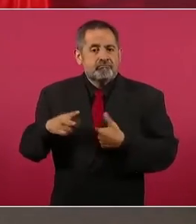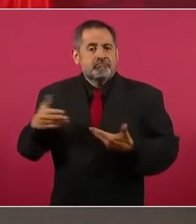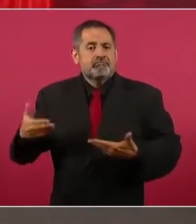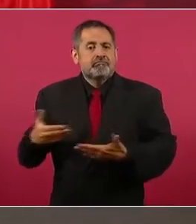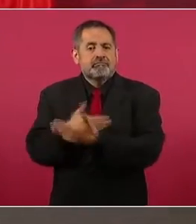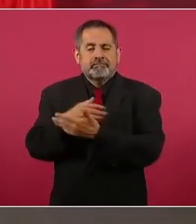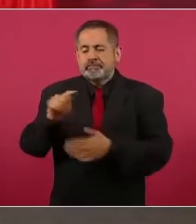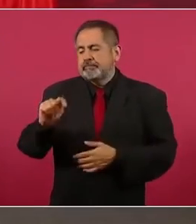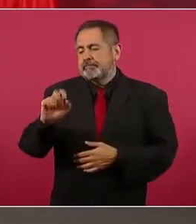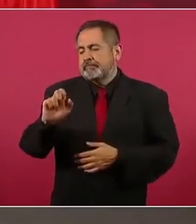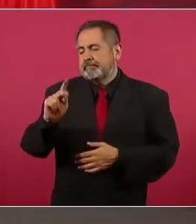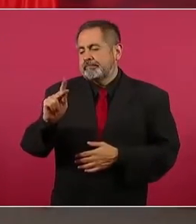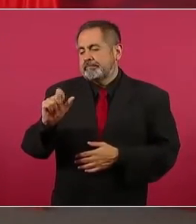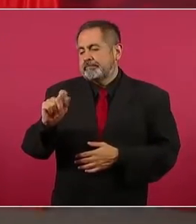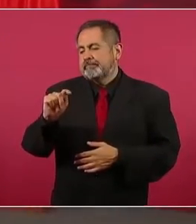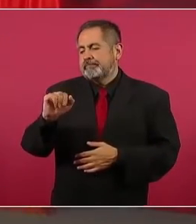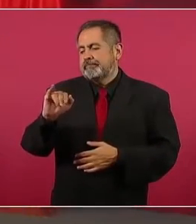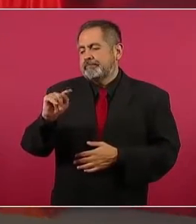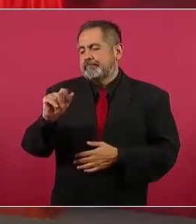en Tepetitán,